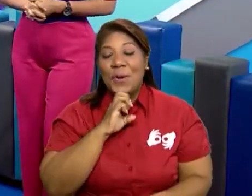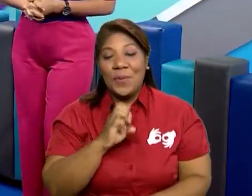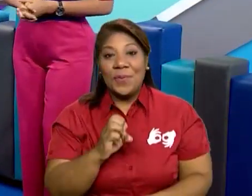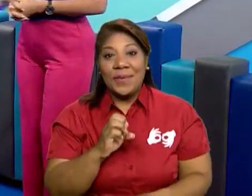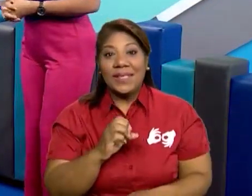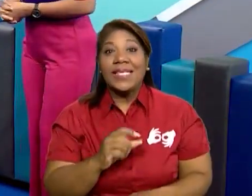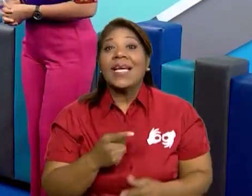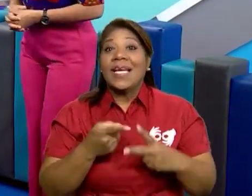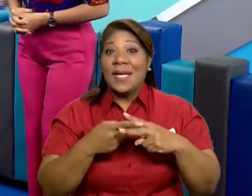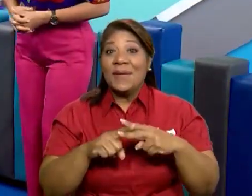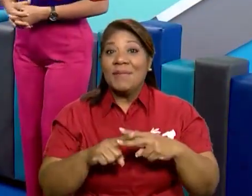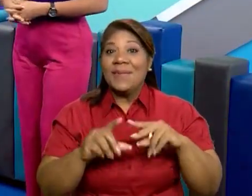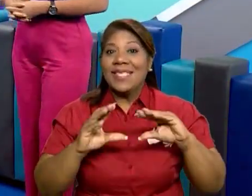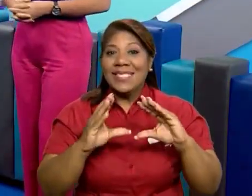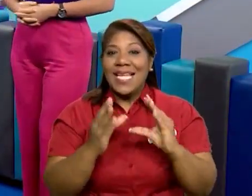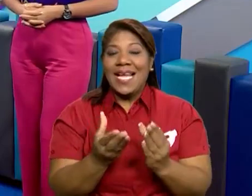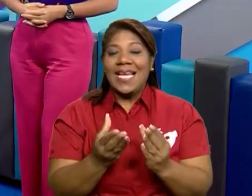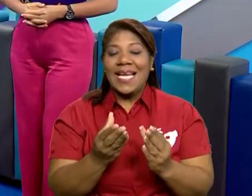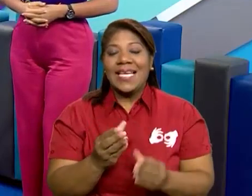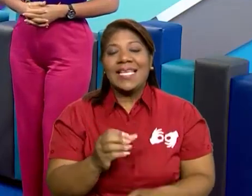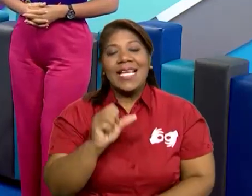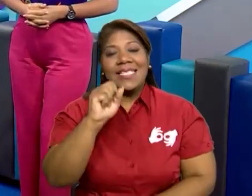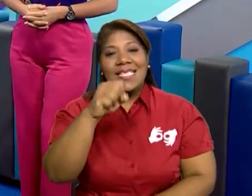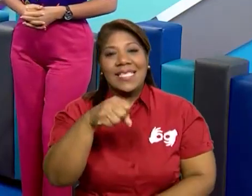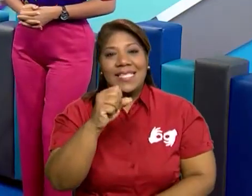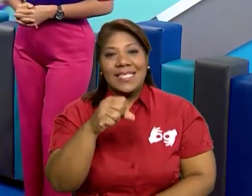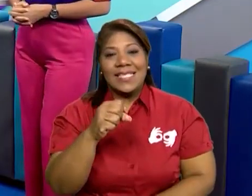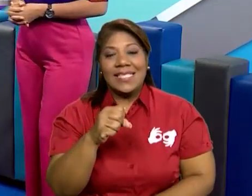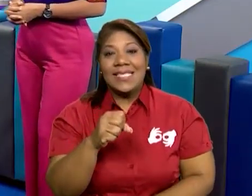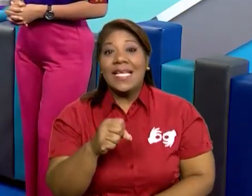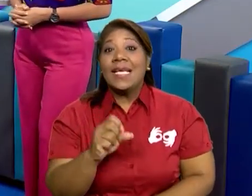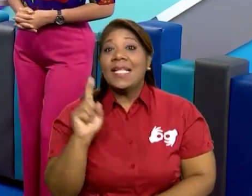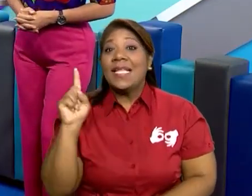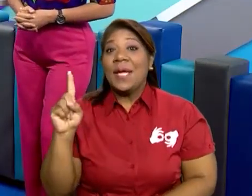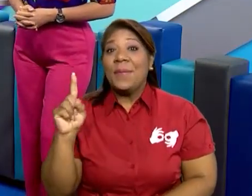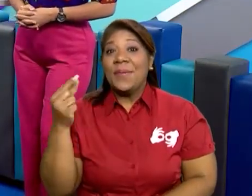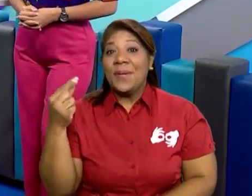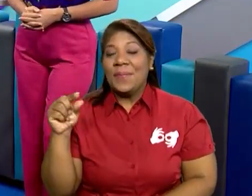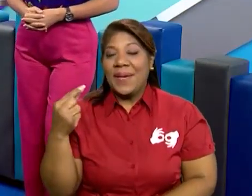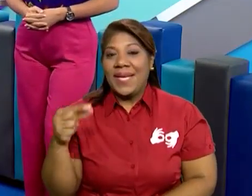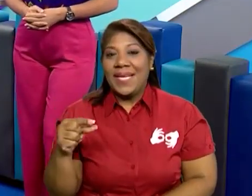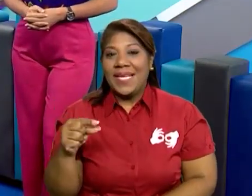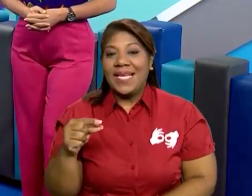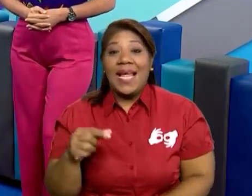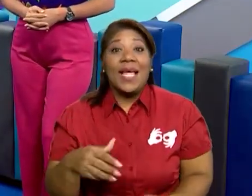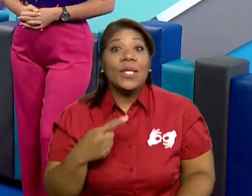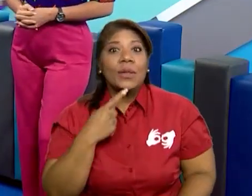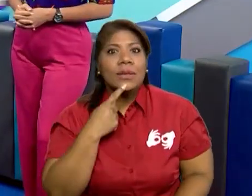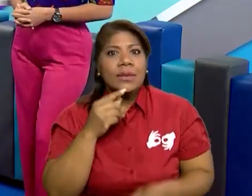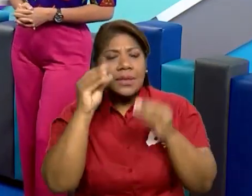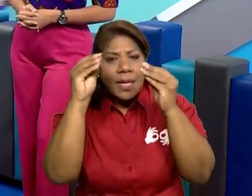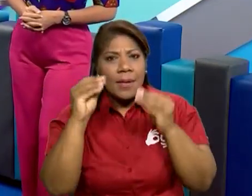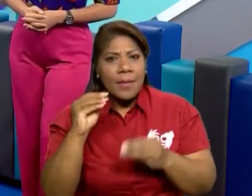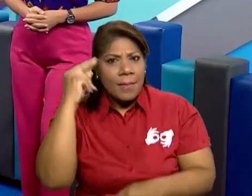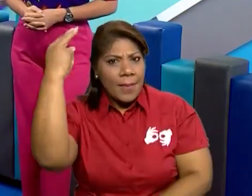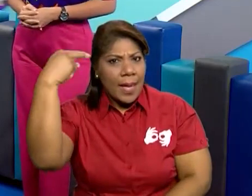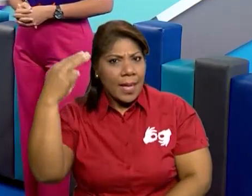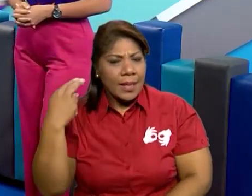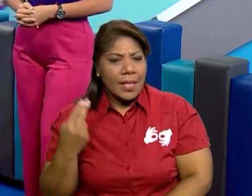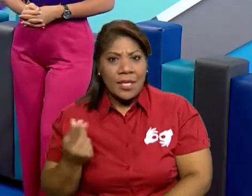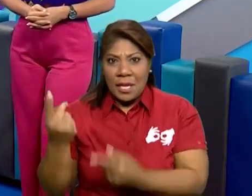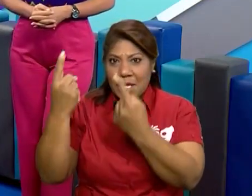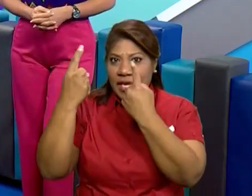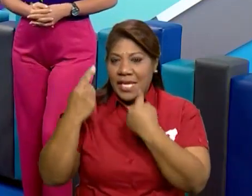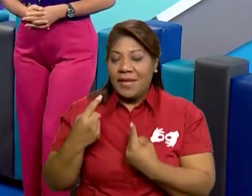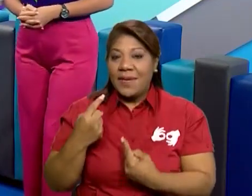Así iniciamos Maestra Nini nuestras clases de primer grado. Maestra Nini, ¿y quiénes nos visitaban?